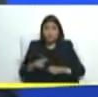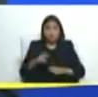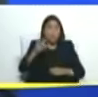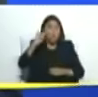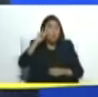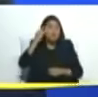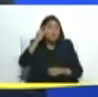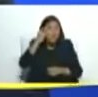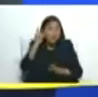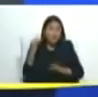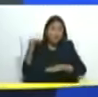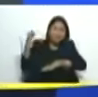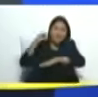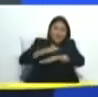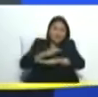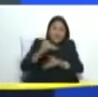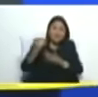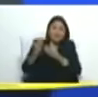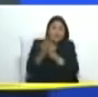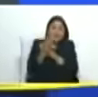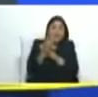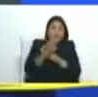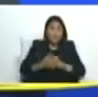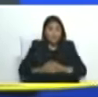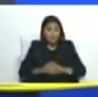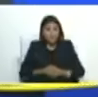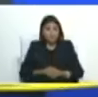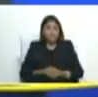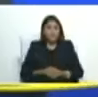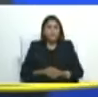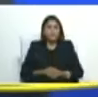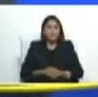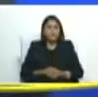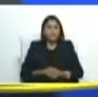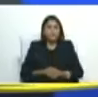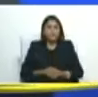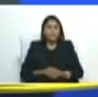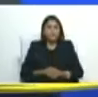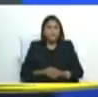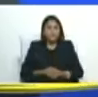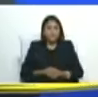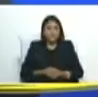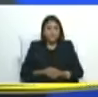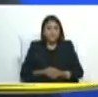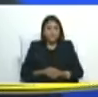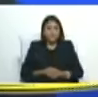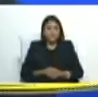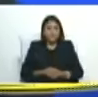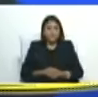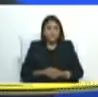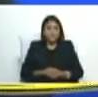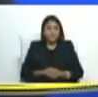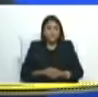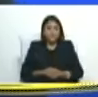acasito la fuerza armada protegiendo a su comandante en jefe que iba a dar un combate diplomático tenemos el video